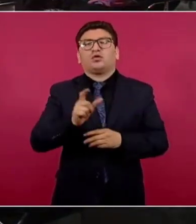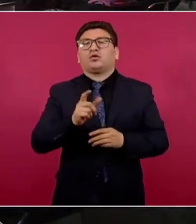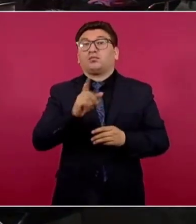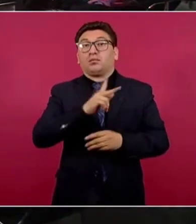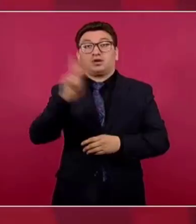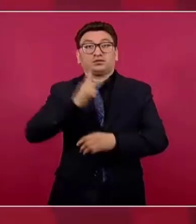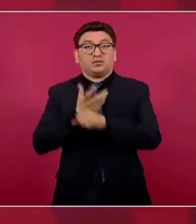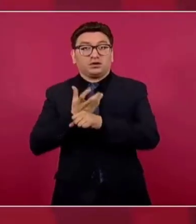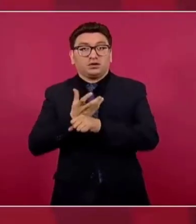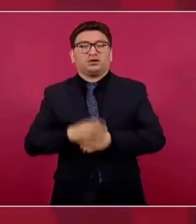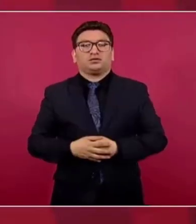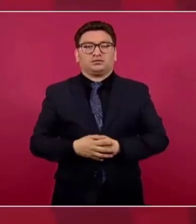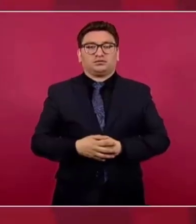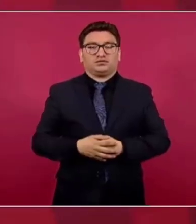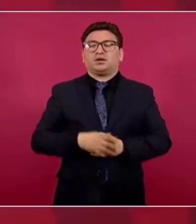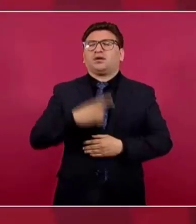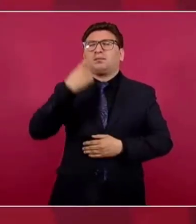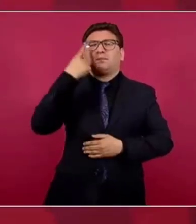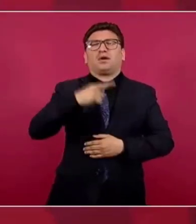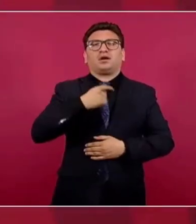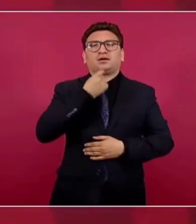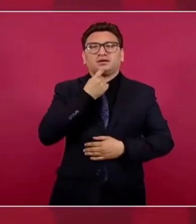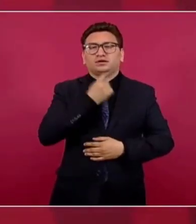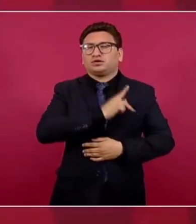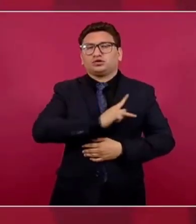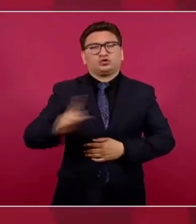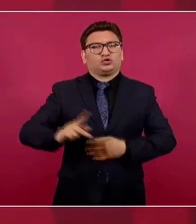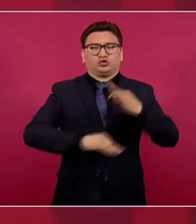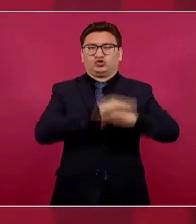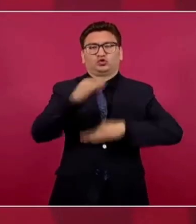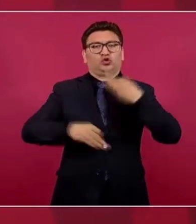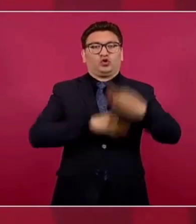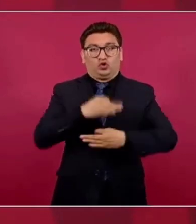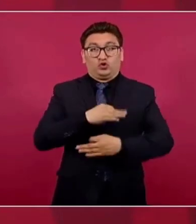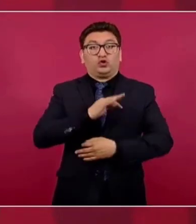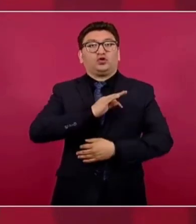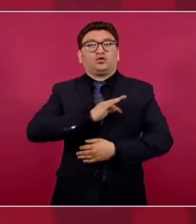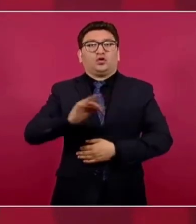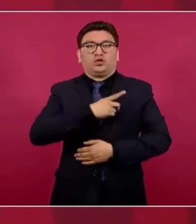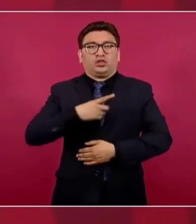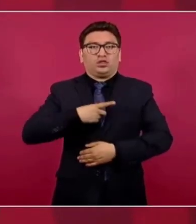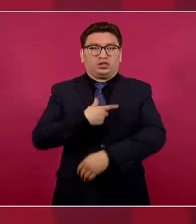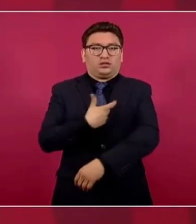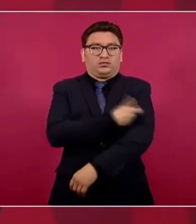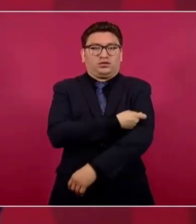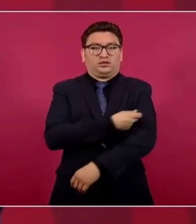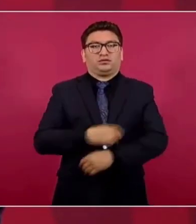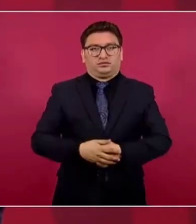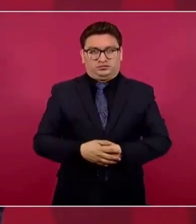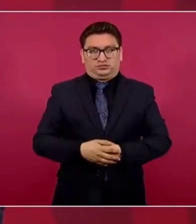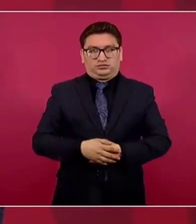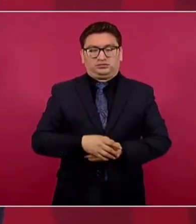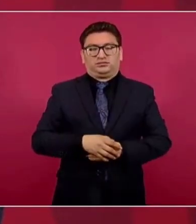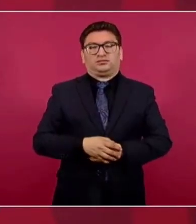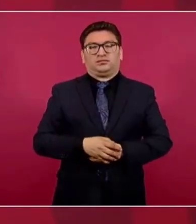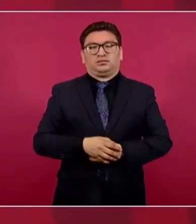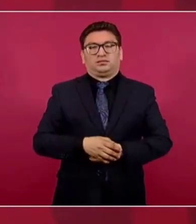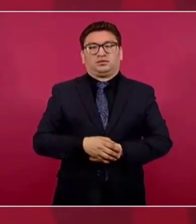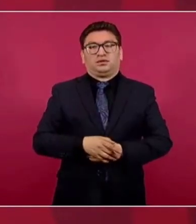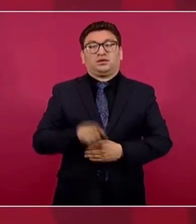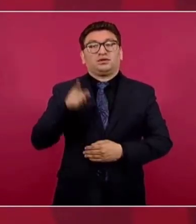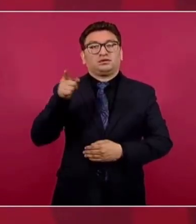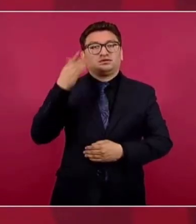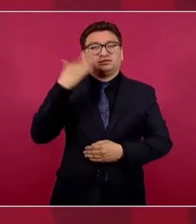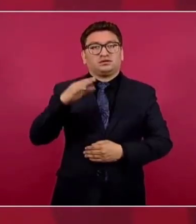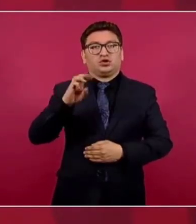para todos los niños que deban vacunarse, que esté autorizado por la